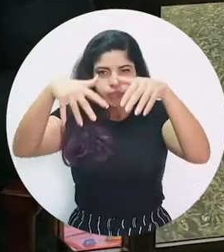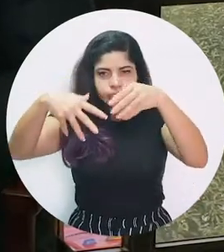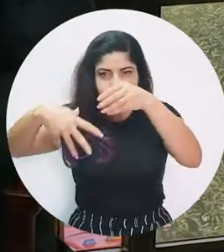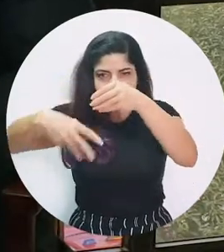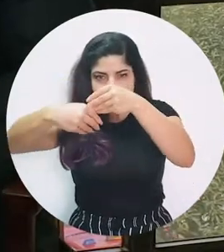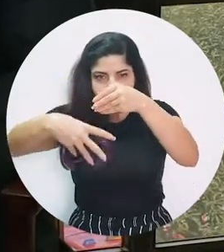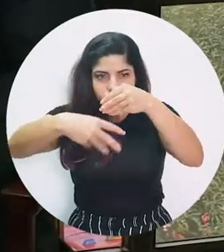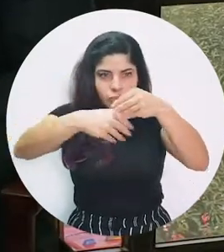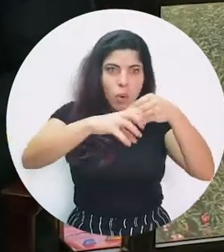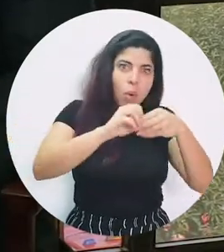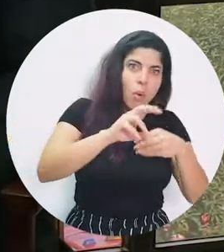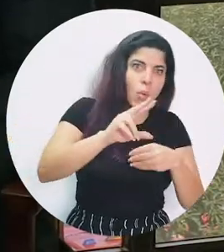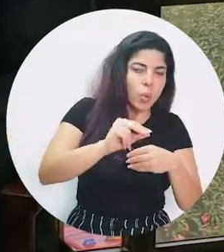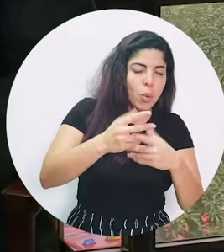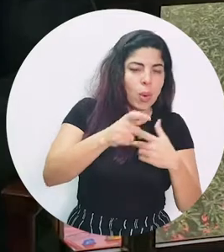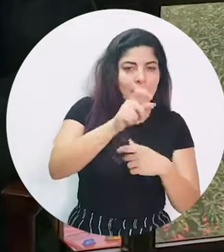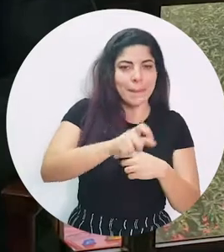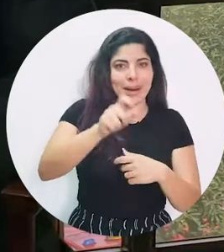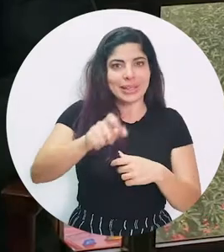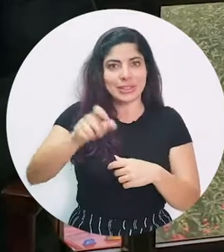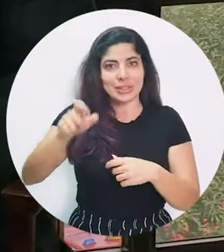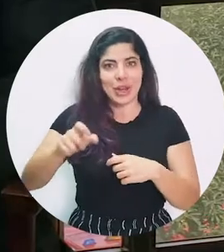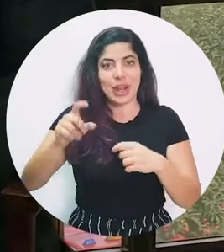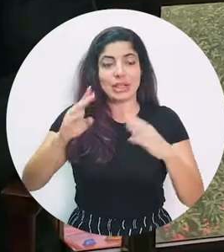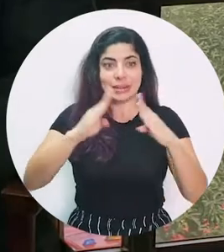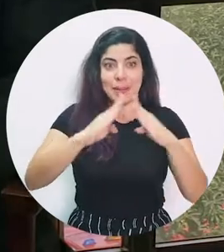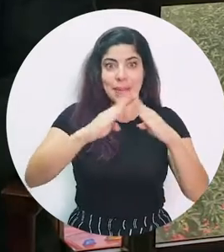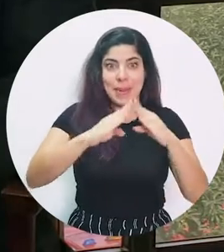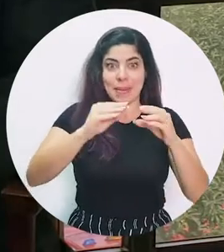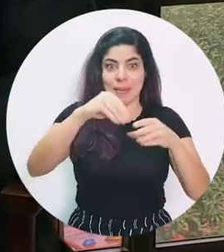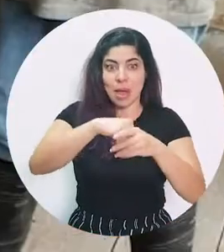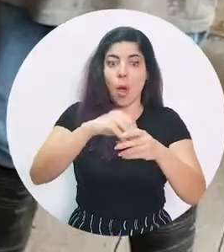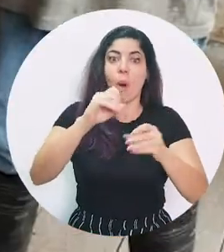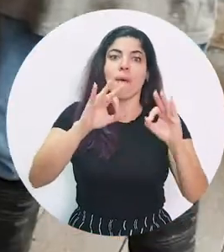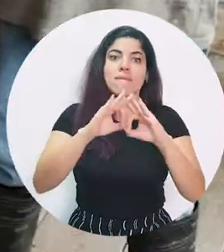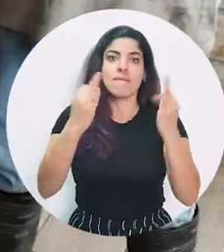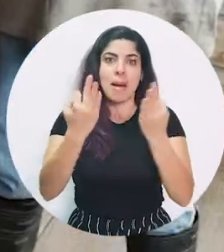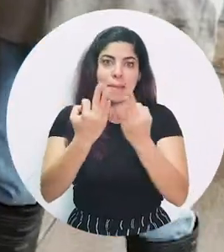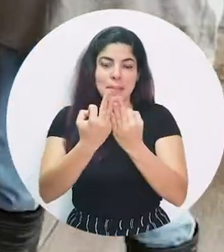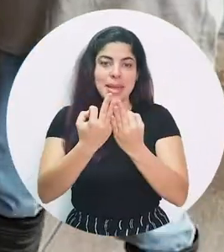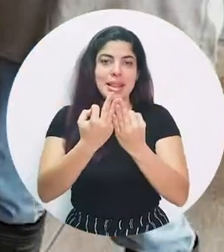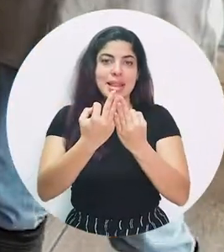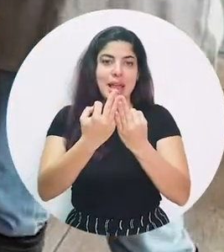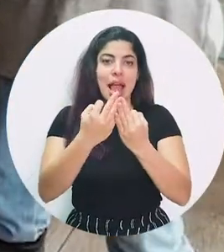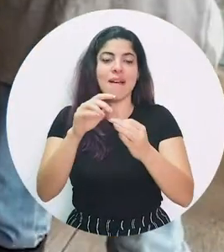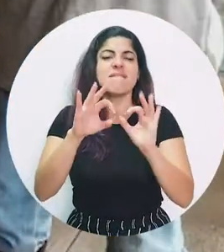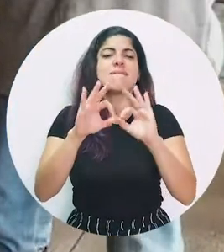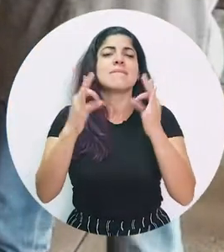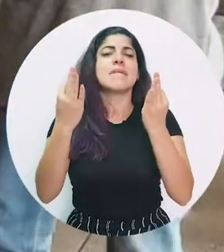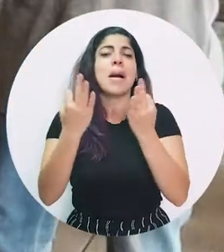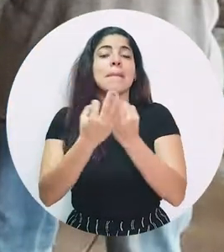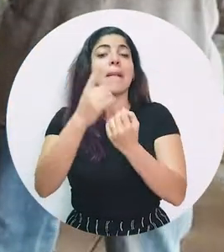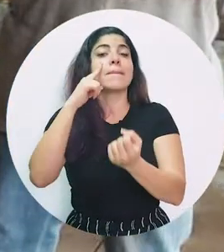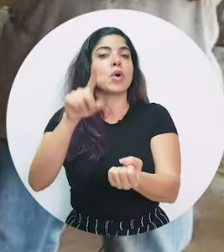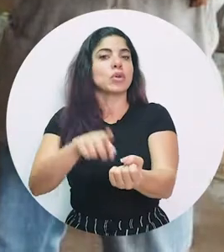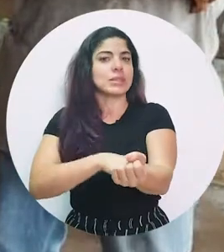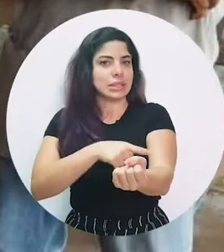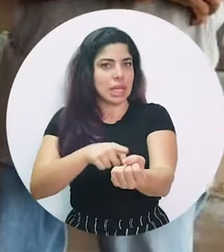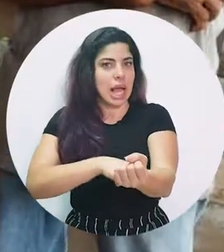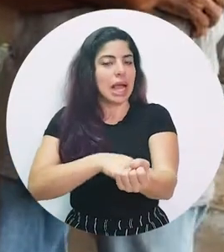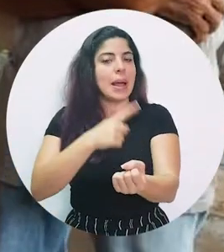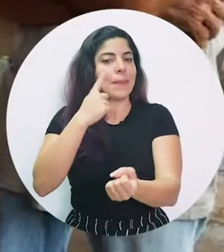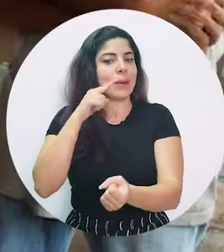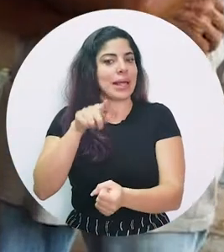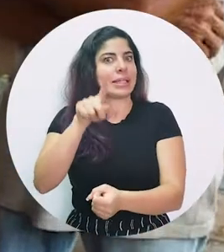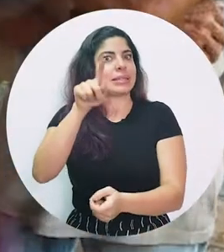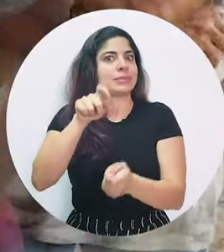o no personas que estaban habitando o que eran familiares, y familiares por consanguinidad, porque ese